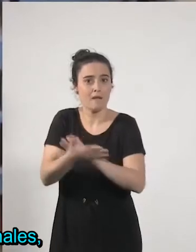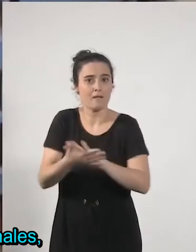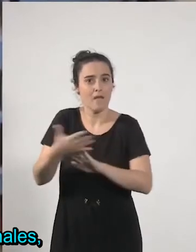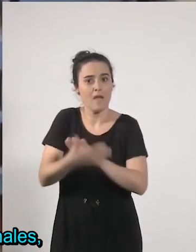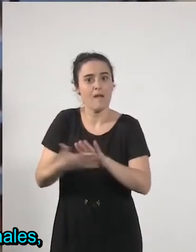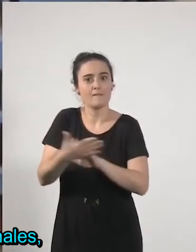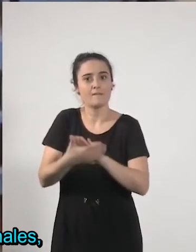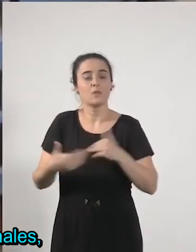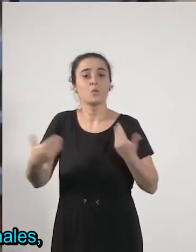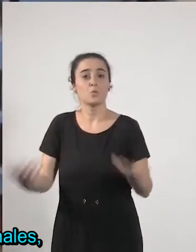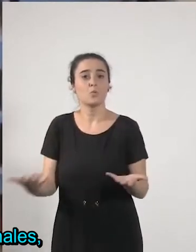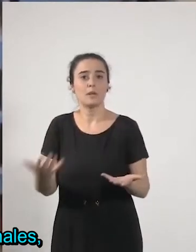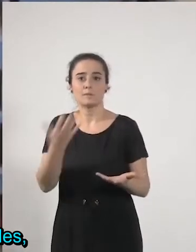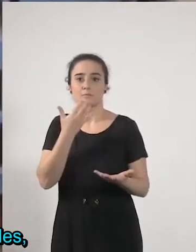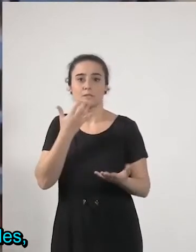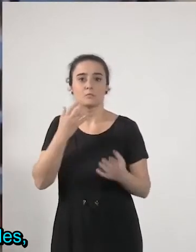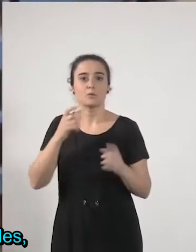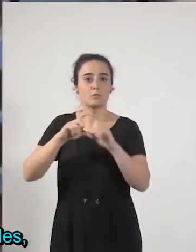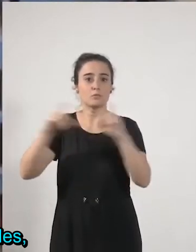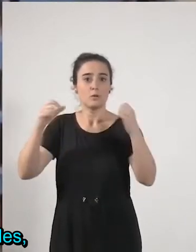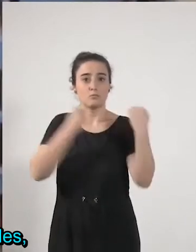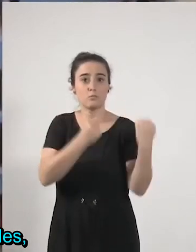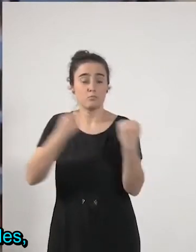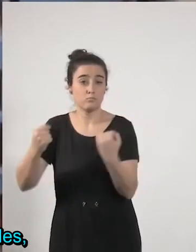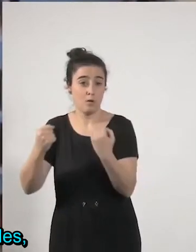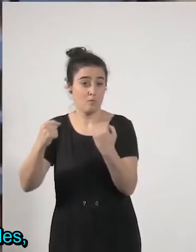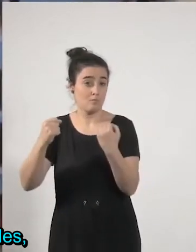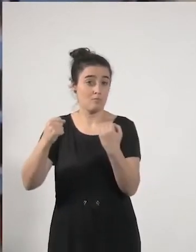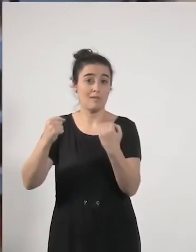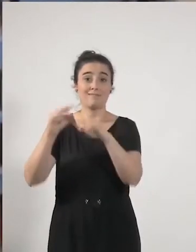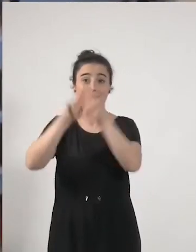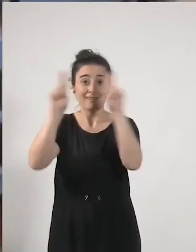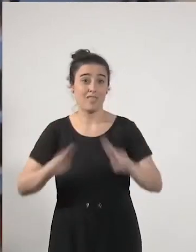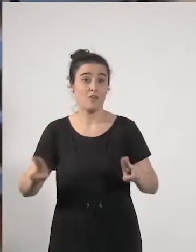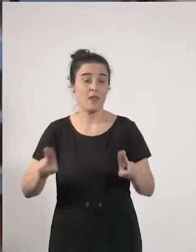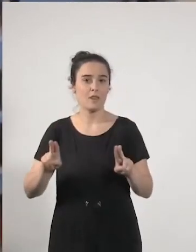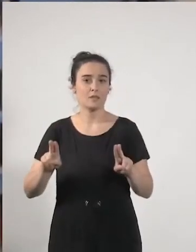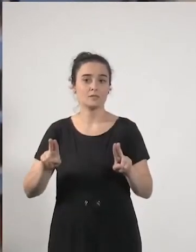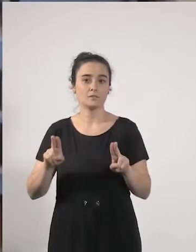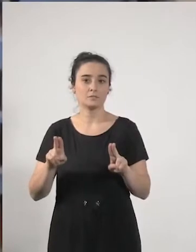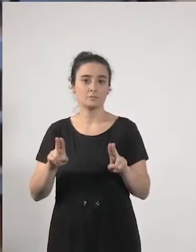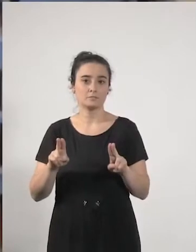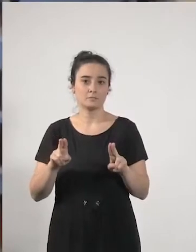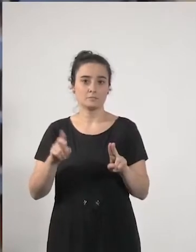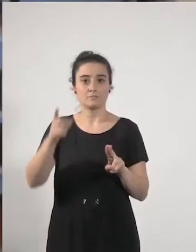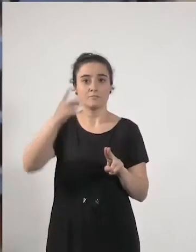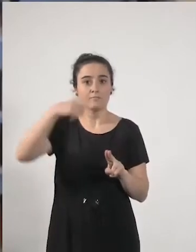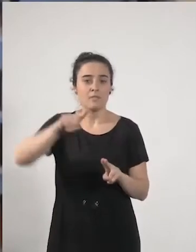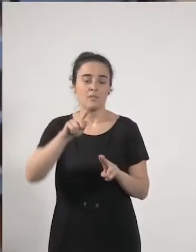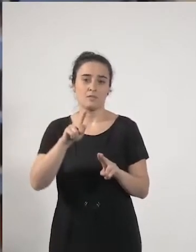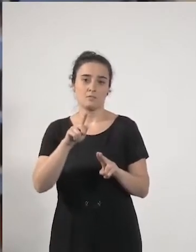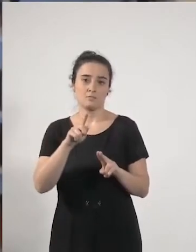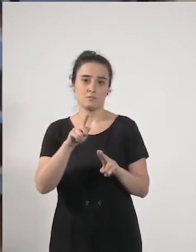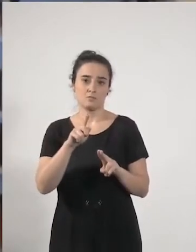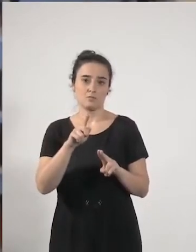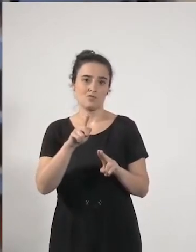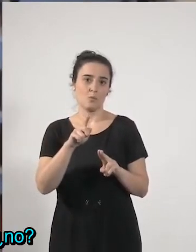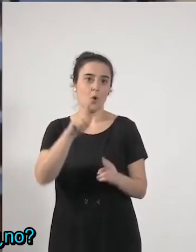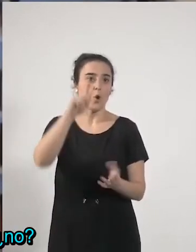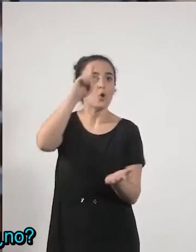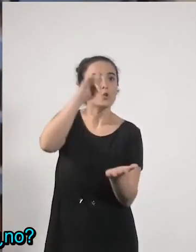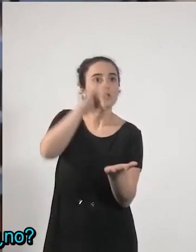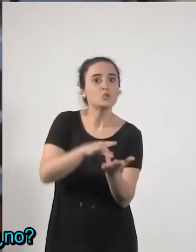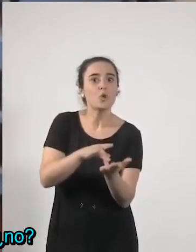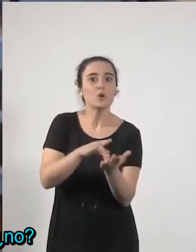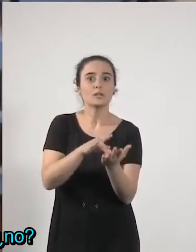grandes corporaciones internacionales las grandes empresas transnacionales pagan mucho menos de lo que les corresponde y